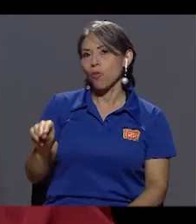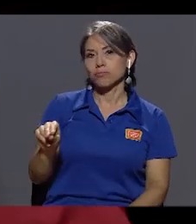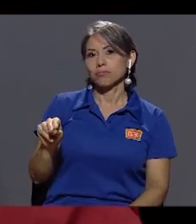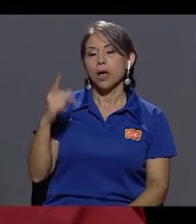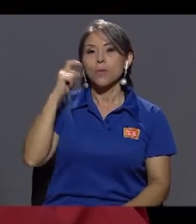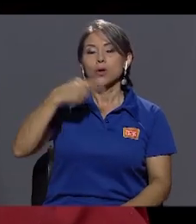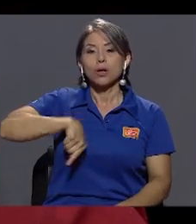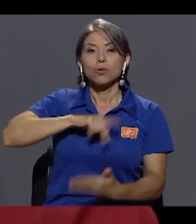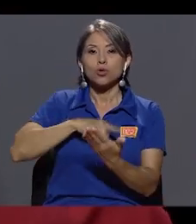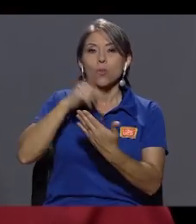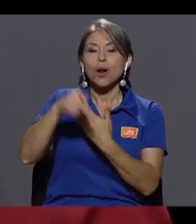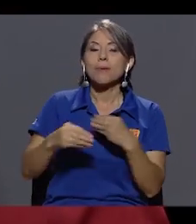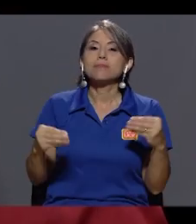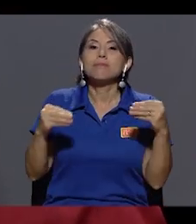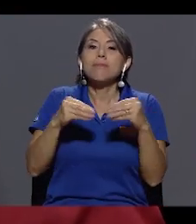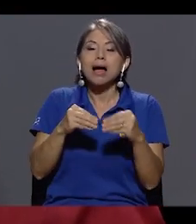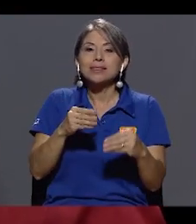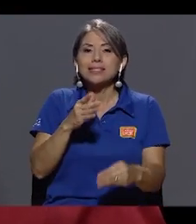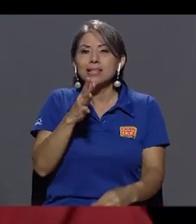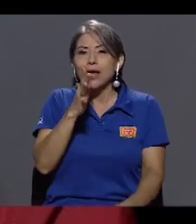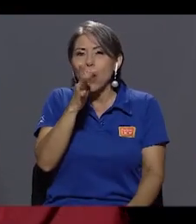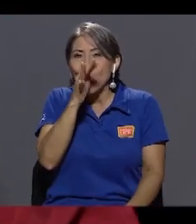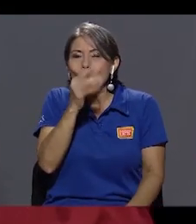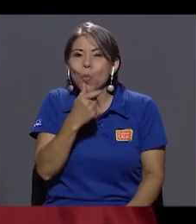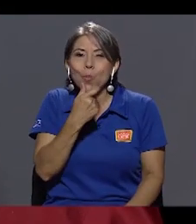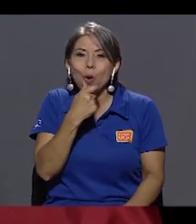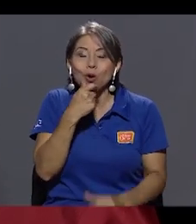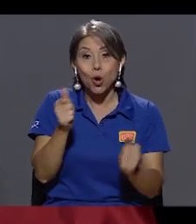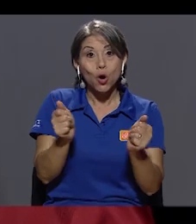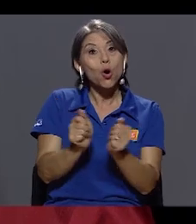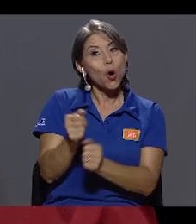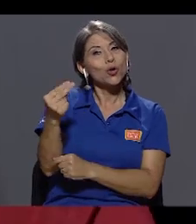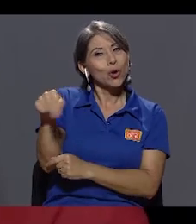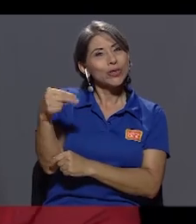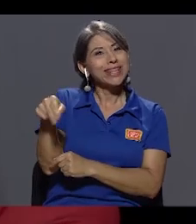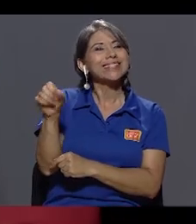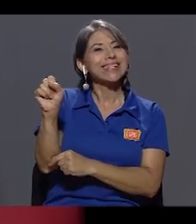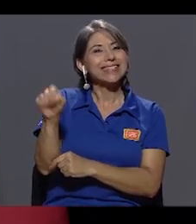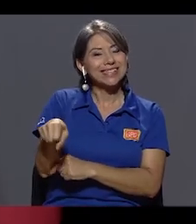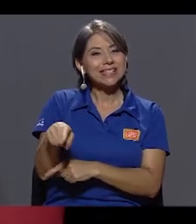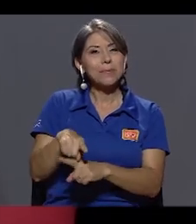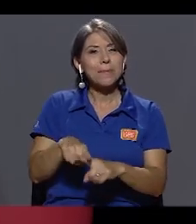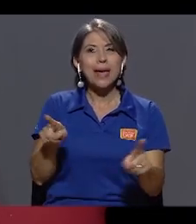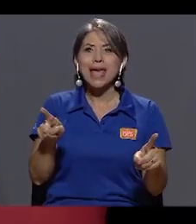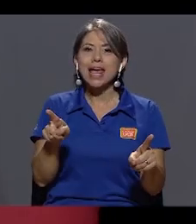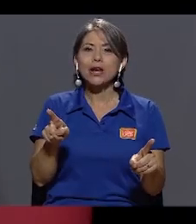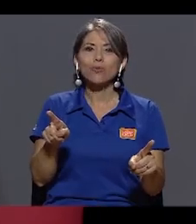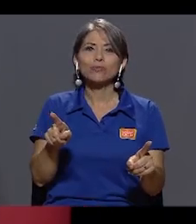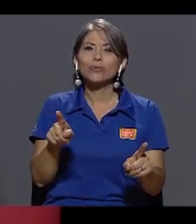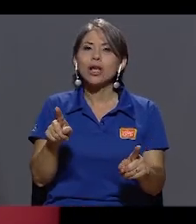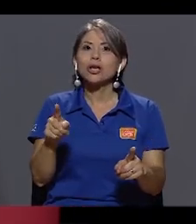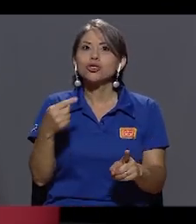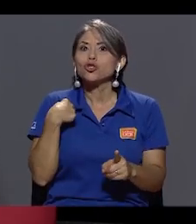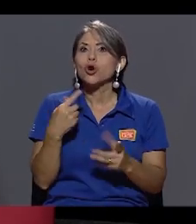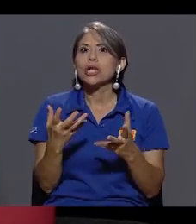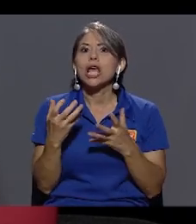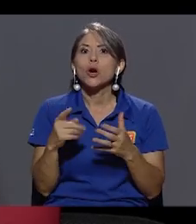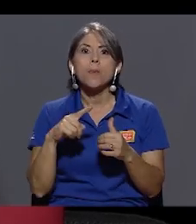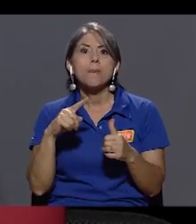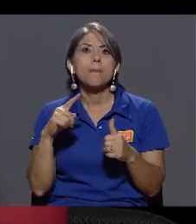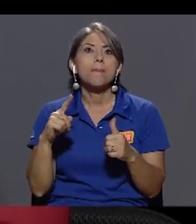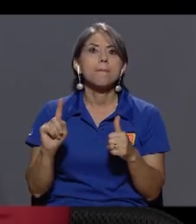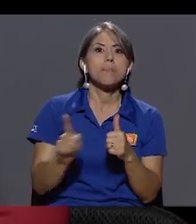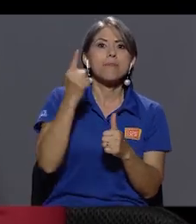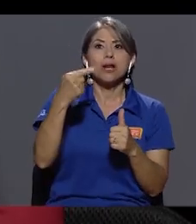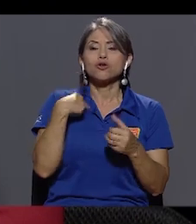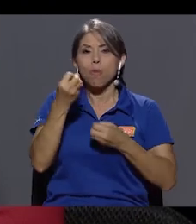programa es más humor, con noticia a la vez. Claro. Pero no me desvera la primicia. Muy bien.